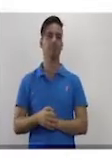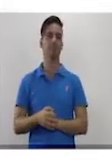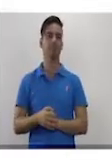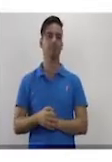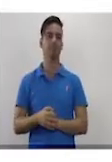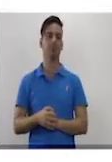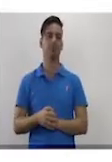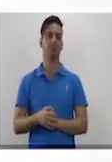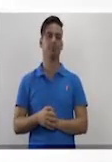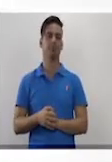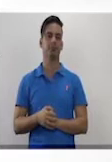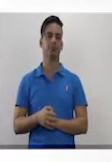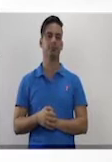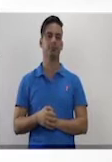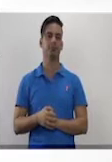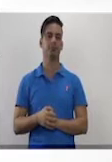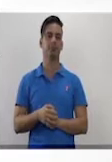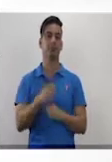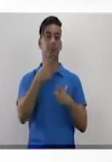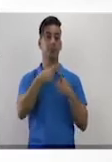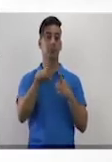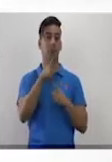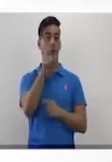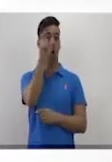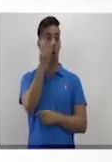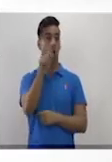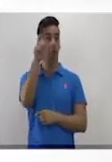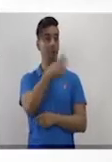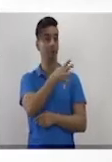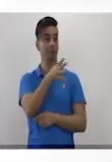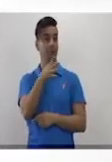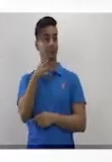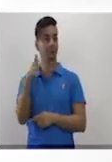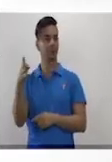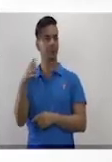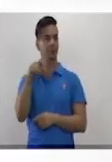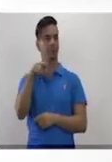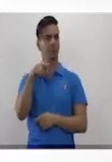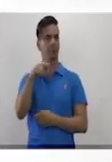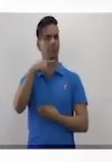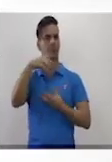Y la otra columna, tienes una operación combinada.